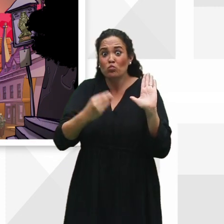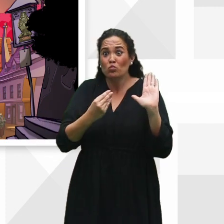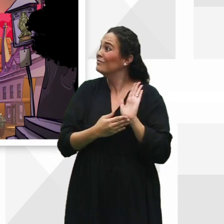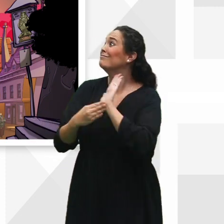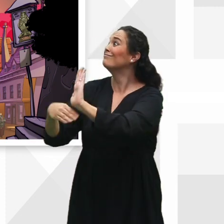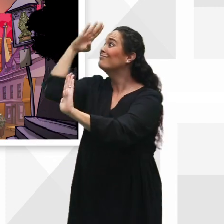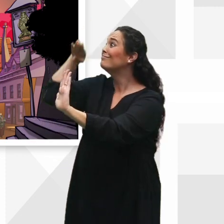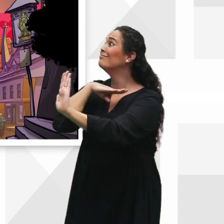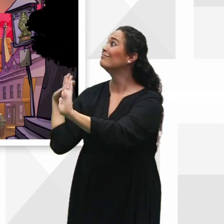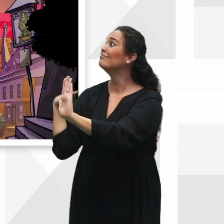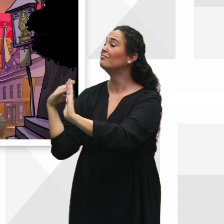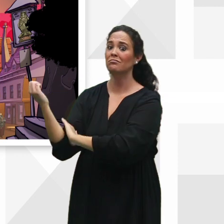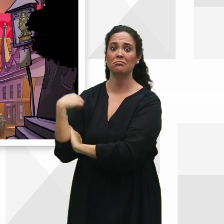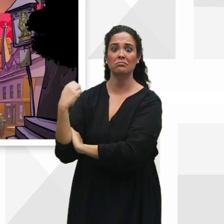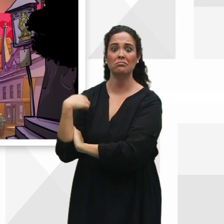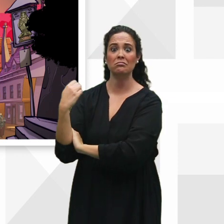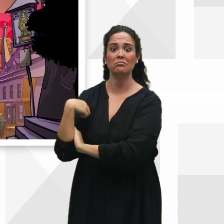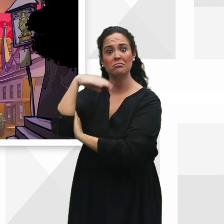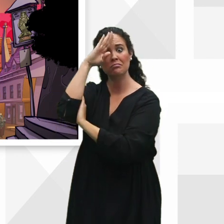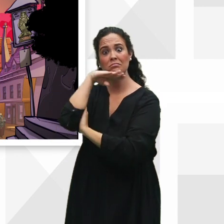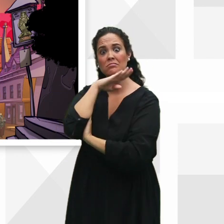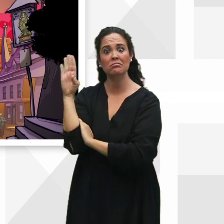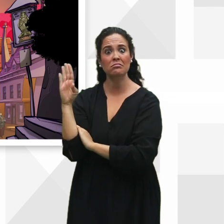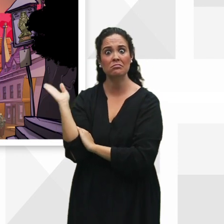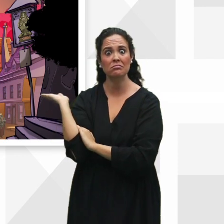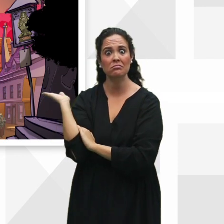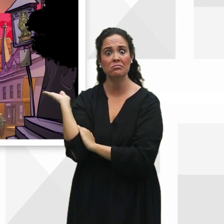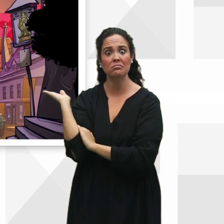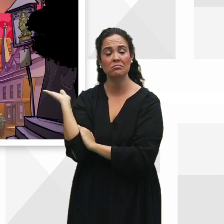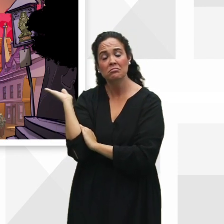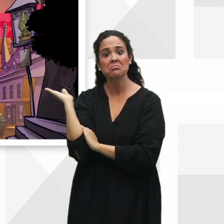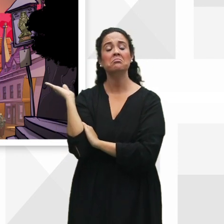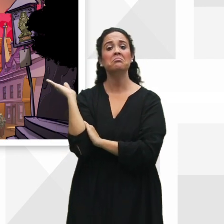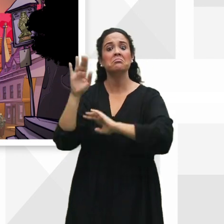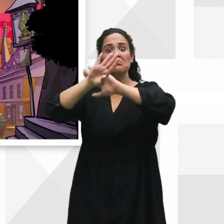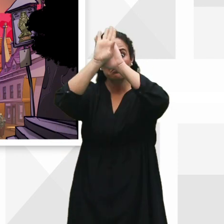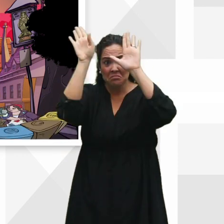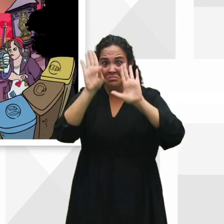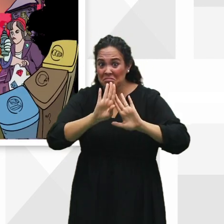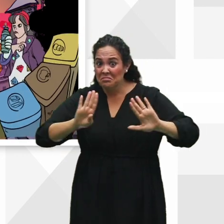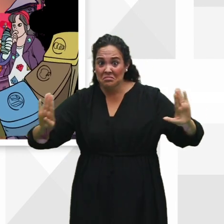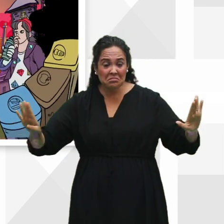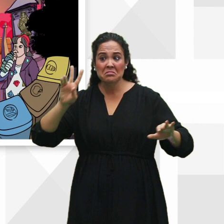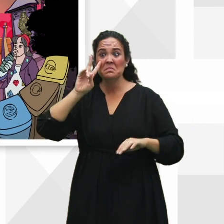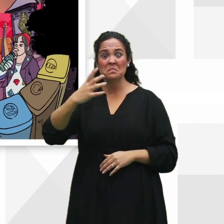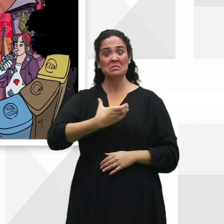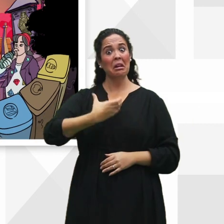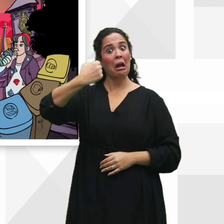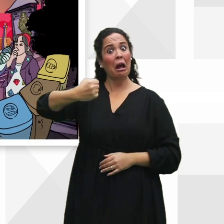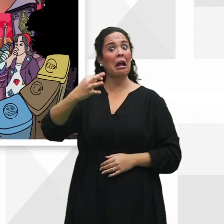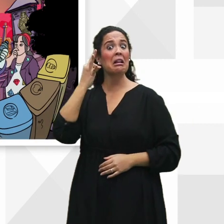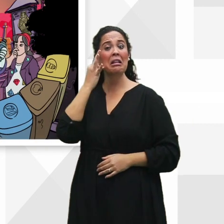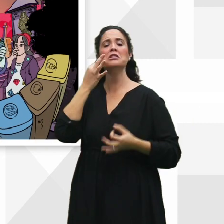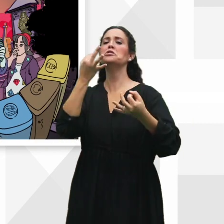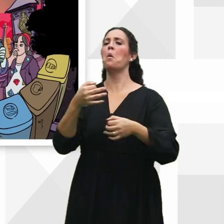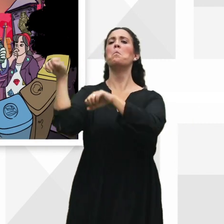les hicieran caso. Les ignoraban. La prueba irrefutable fue ver a la alcaldesa requete